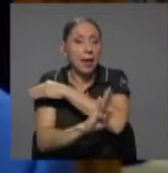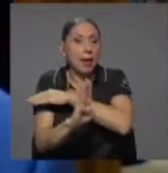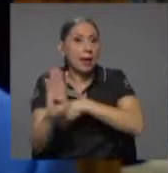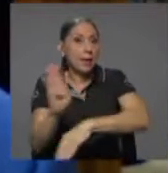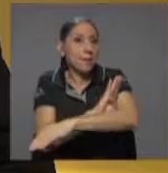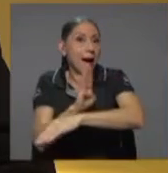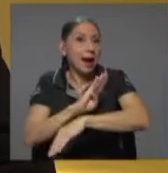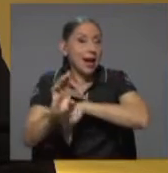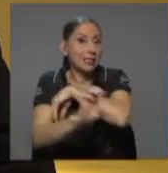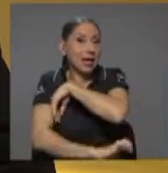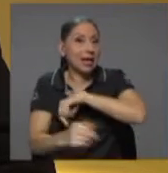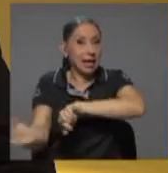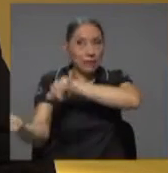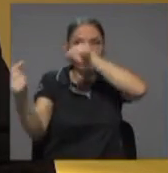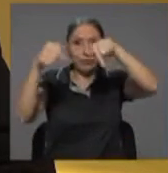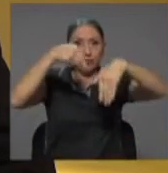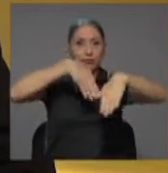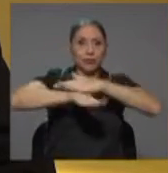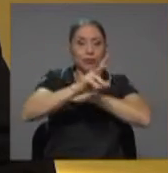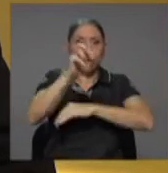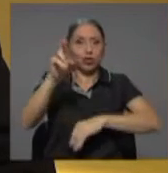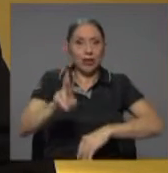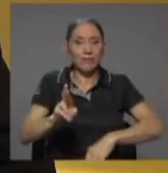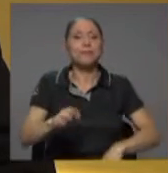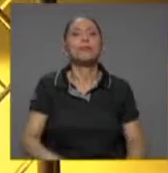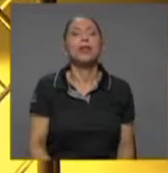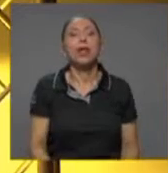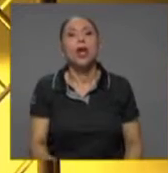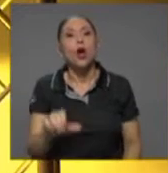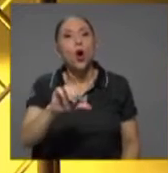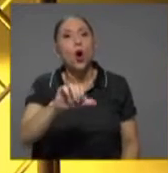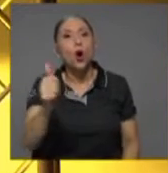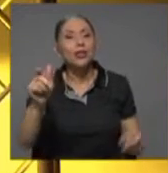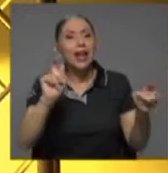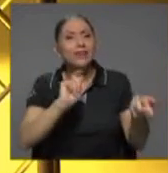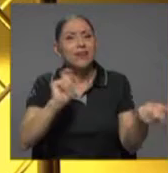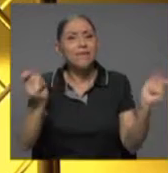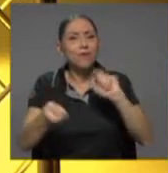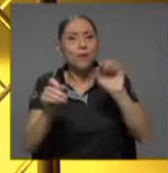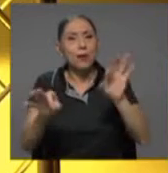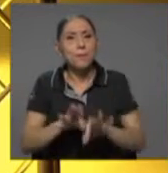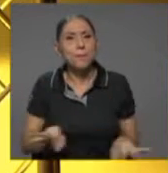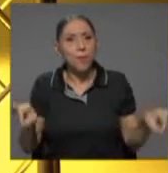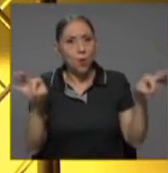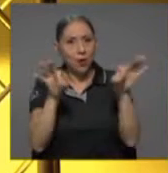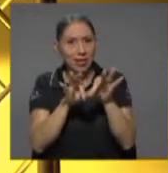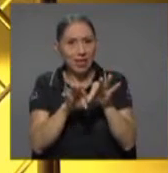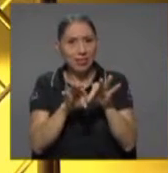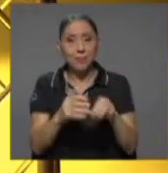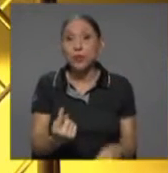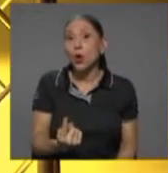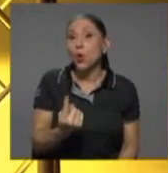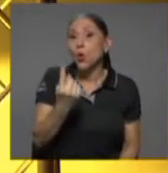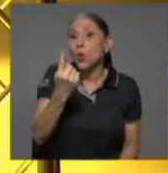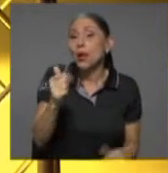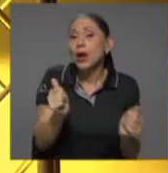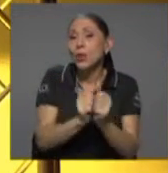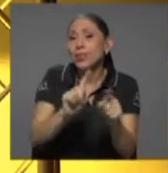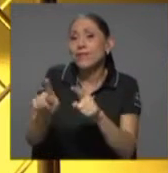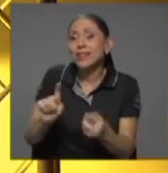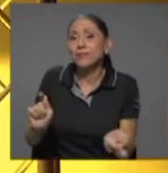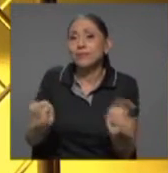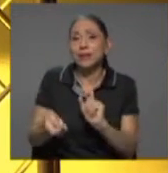país. Otra reforma importante mencionaba es una que introduce una serie de modificaciones a la ley